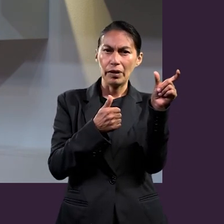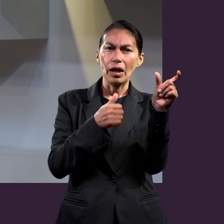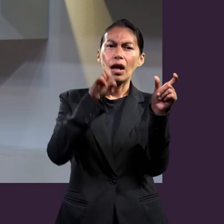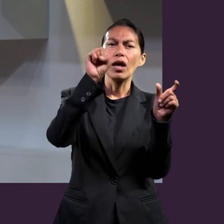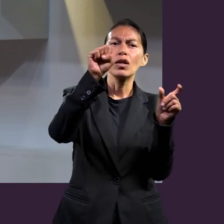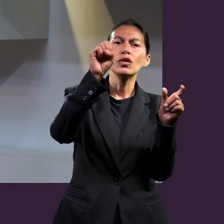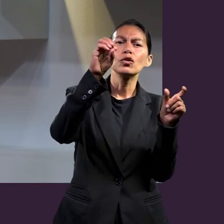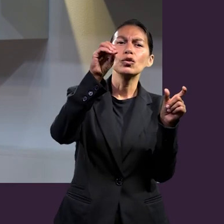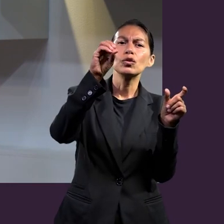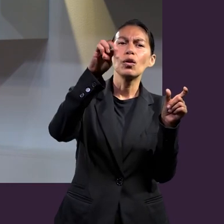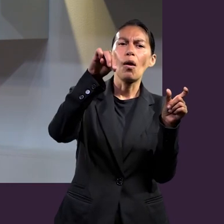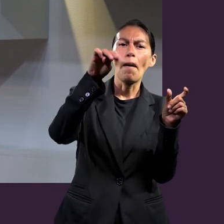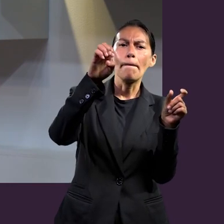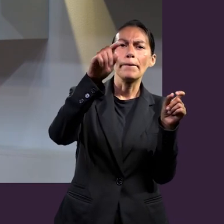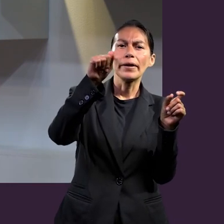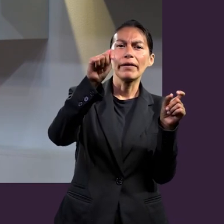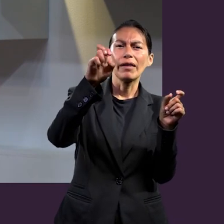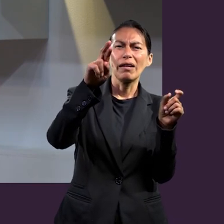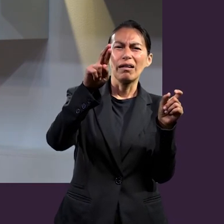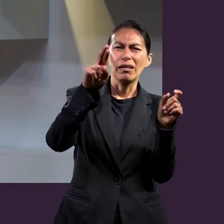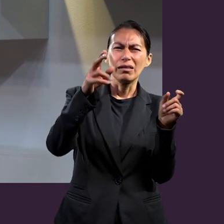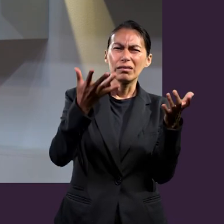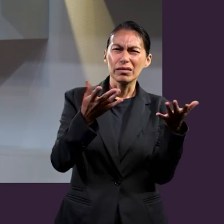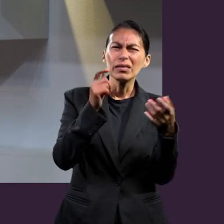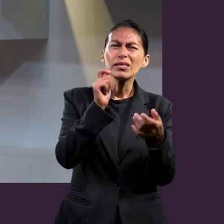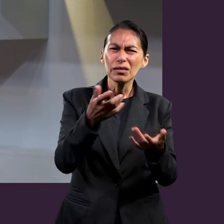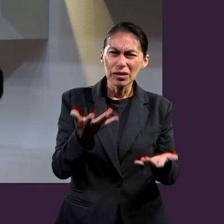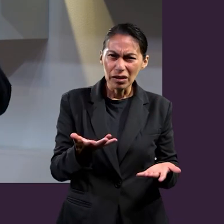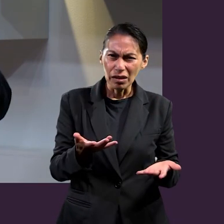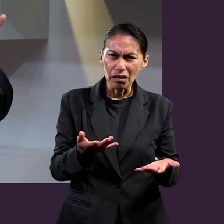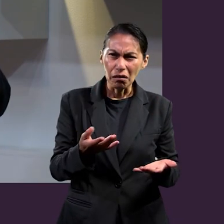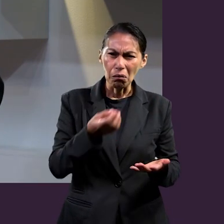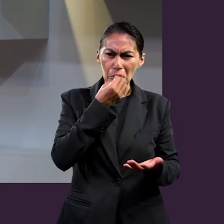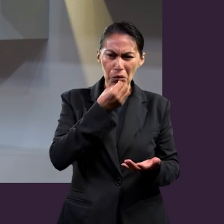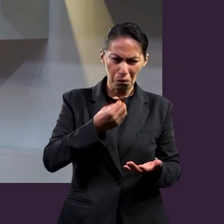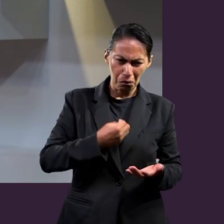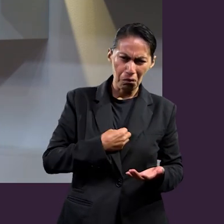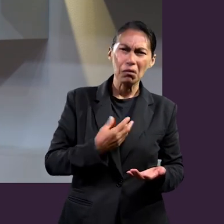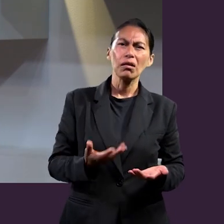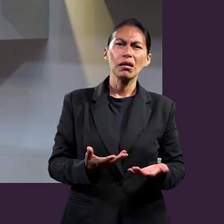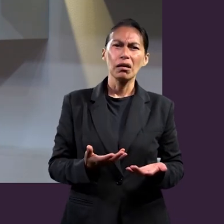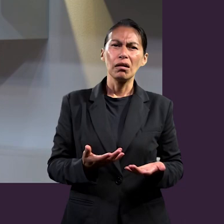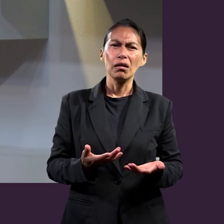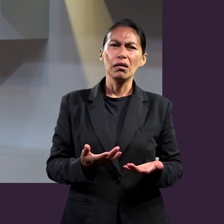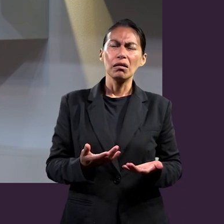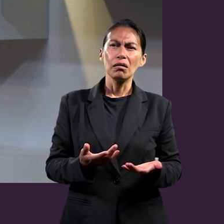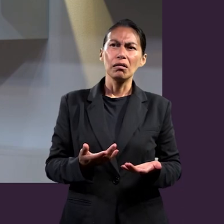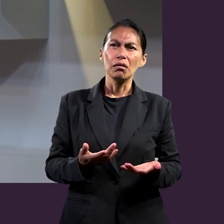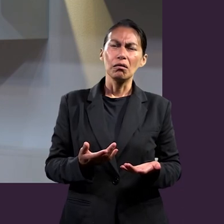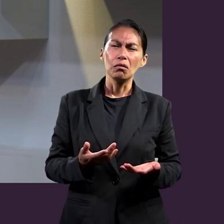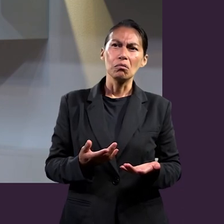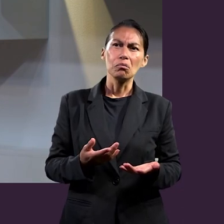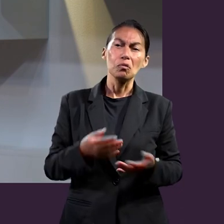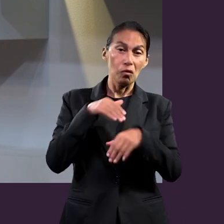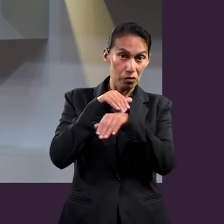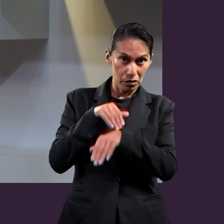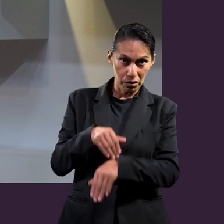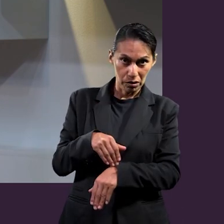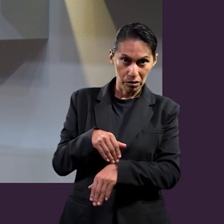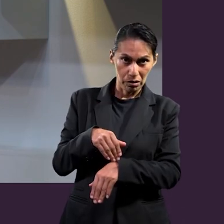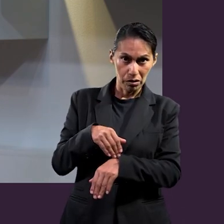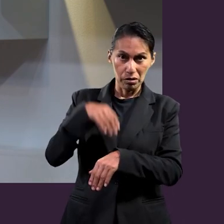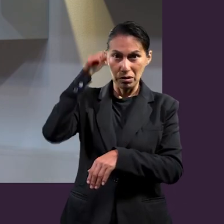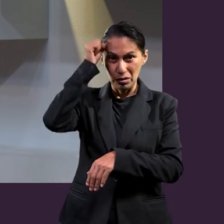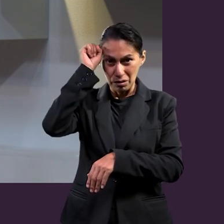hablamos ahorita, que tiene que ver con someterse, ¿no? Porque uno dice someterse, ah, no, me está haciendo menos, ¿no? Pero es un sometimiento que te conviene, ¿no?